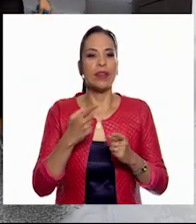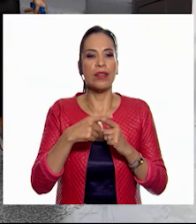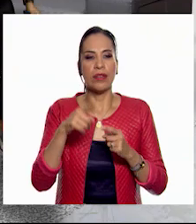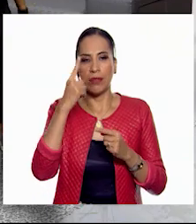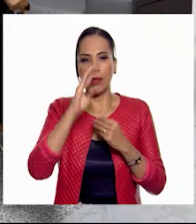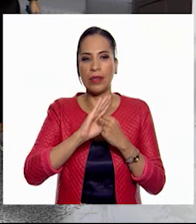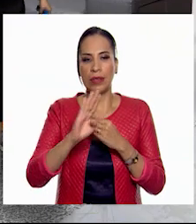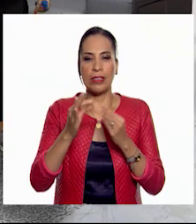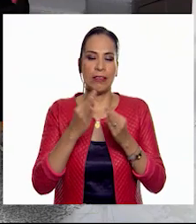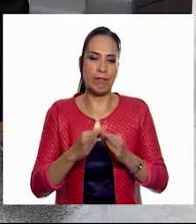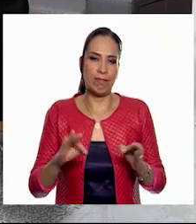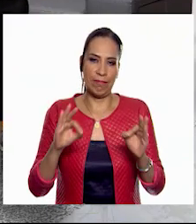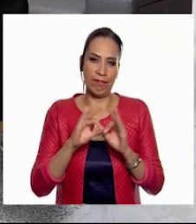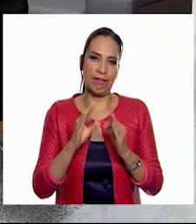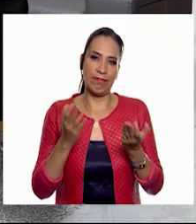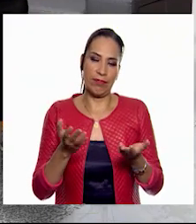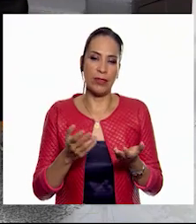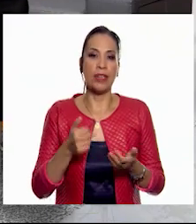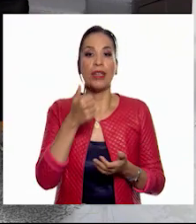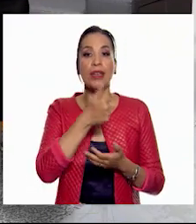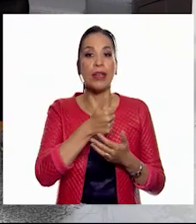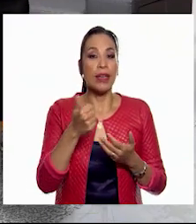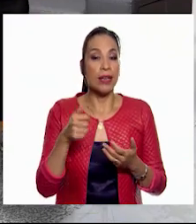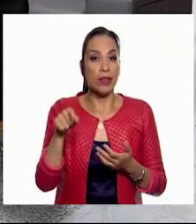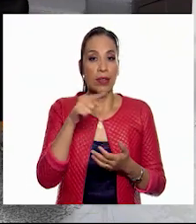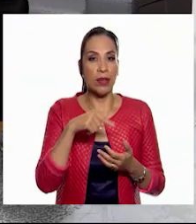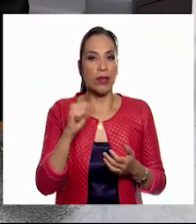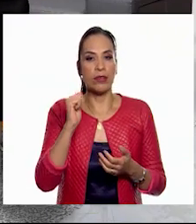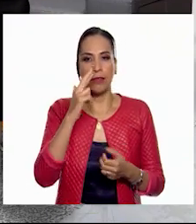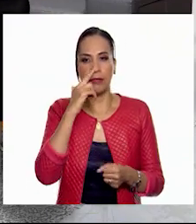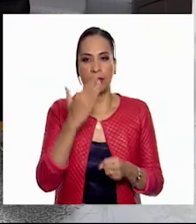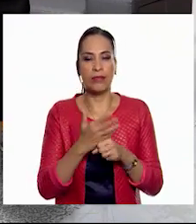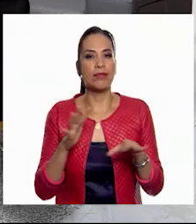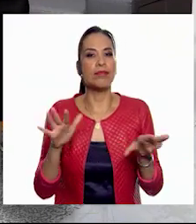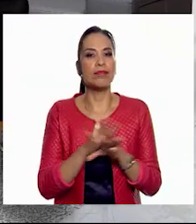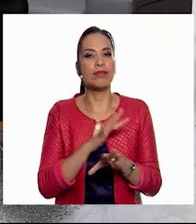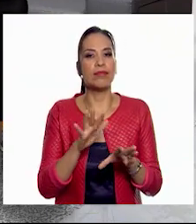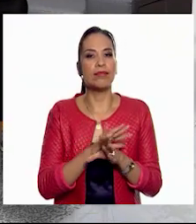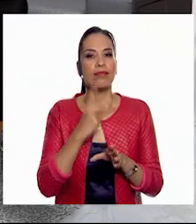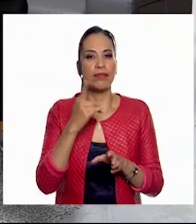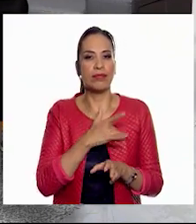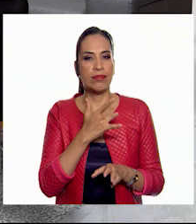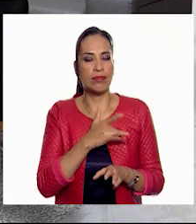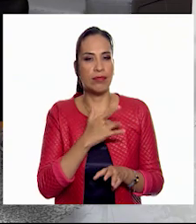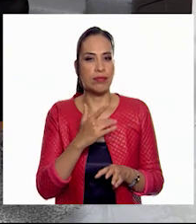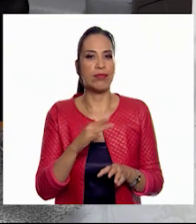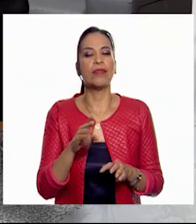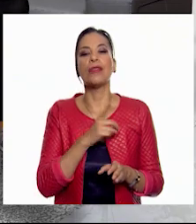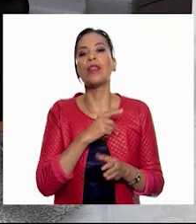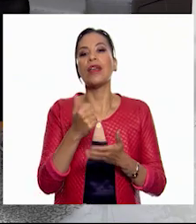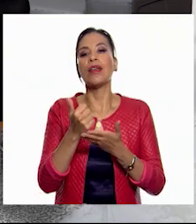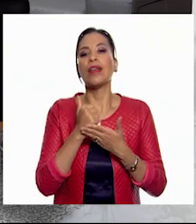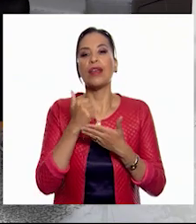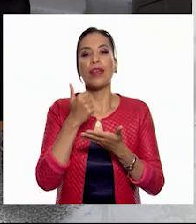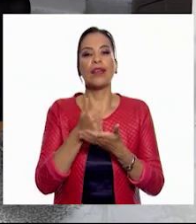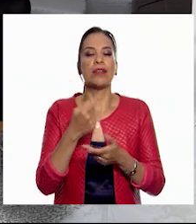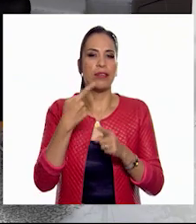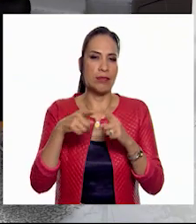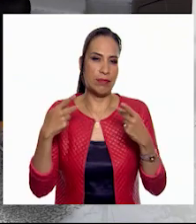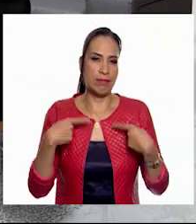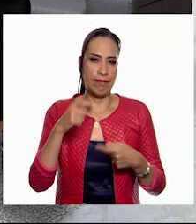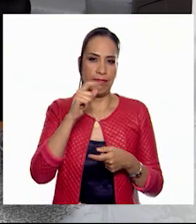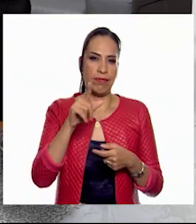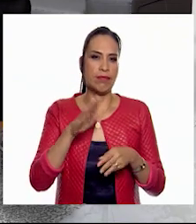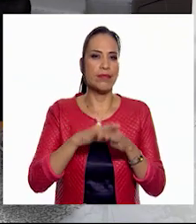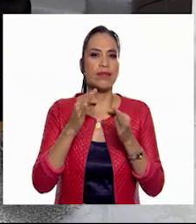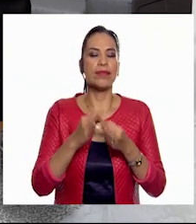de vital importancia. Cada uno y cada una es responsable de modificar estos comportamientos. Podemos buscar ayuda de profesionales y lo